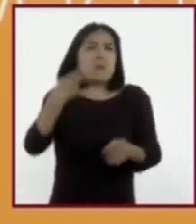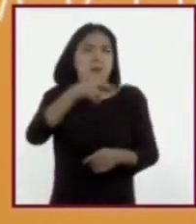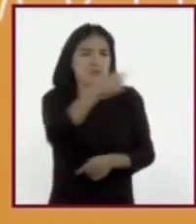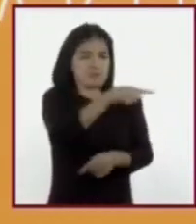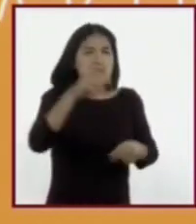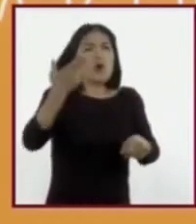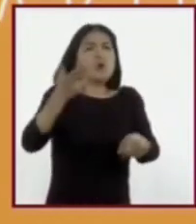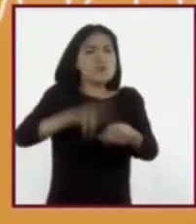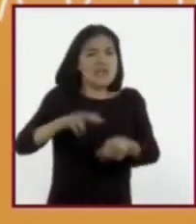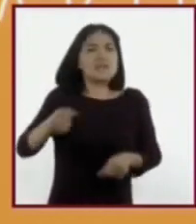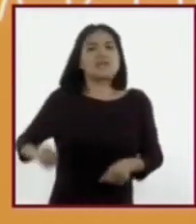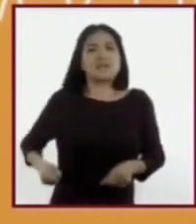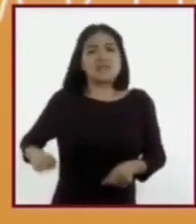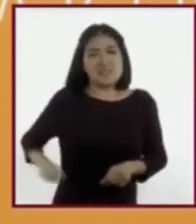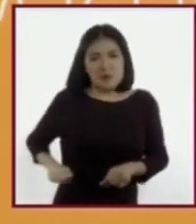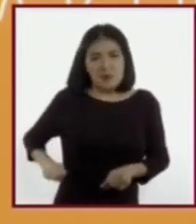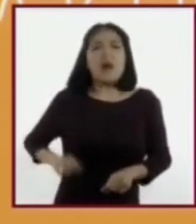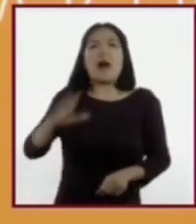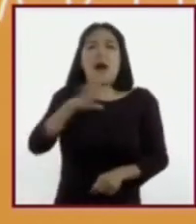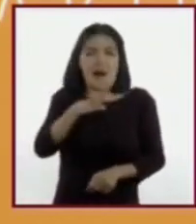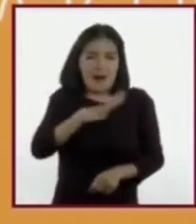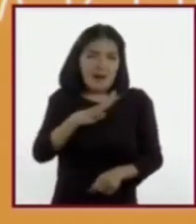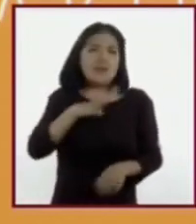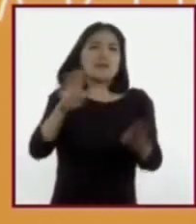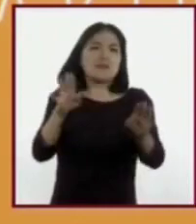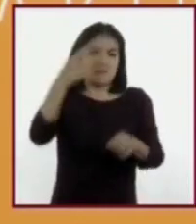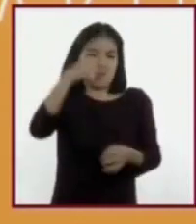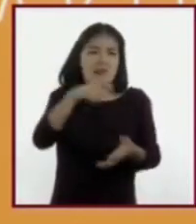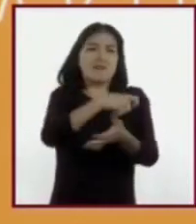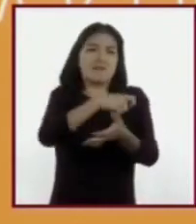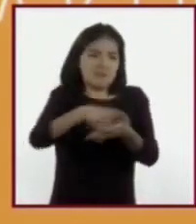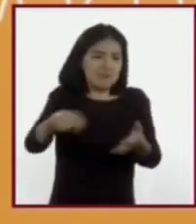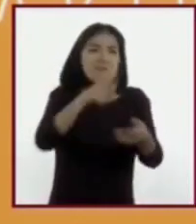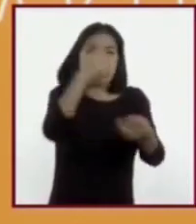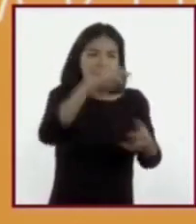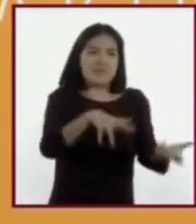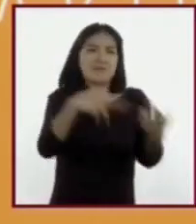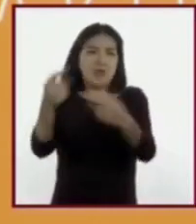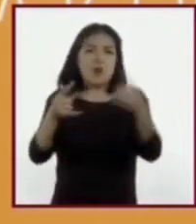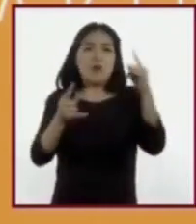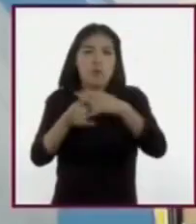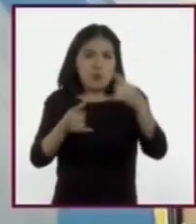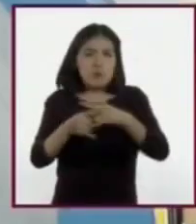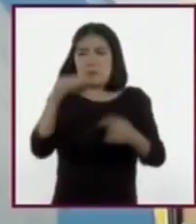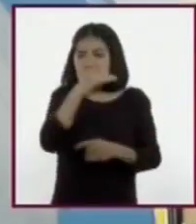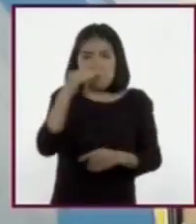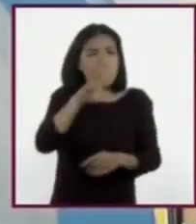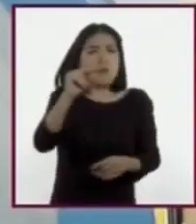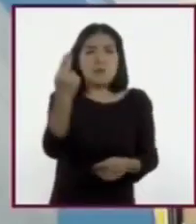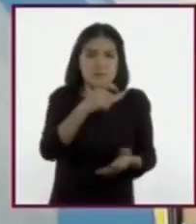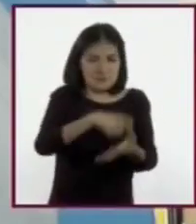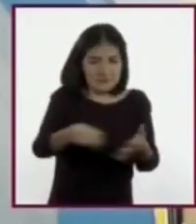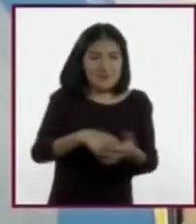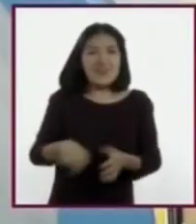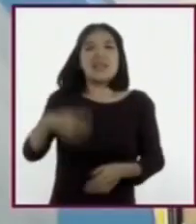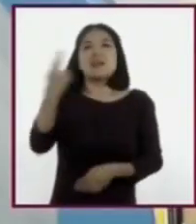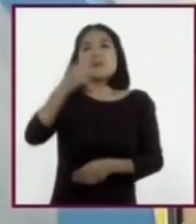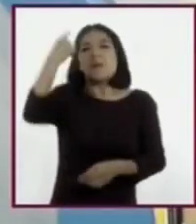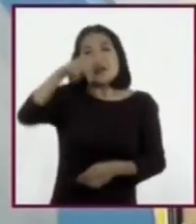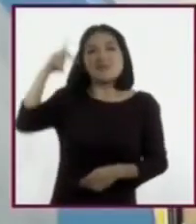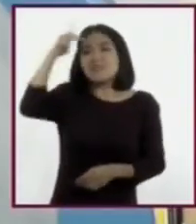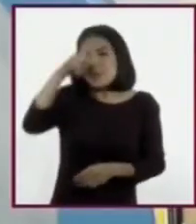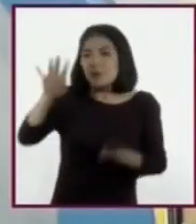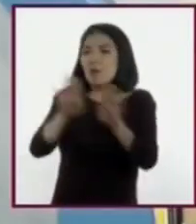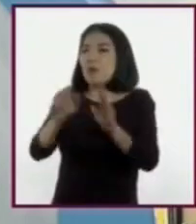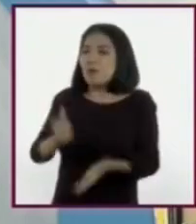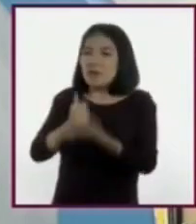Un ejemplo de la importancia de conocer sus derechos y buscar orientación. Otros tienen miedo